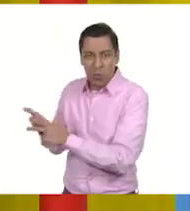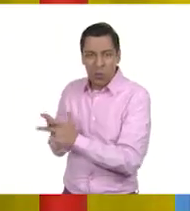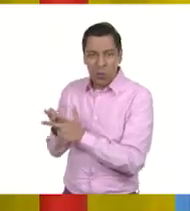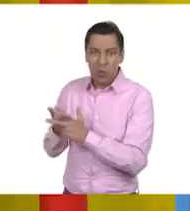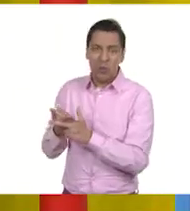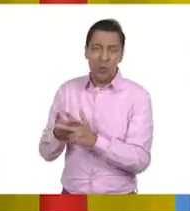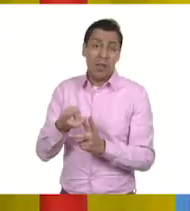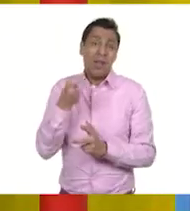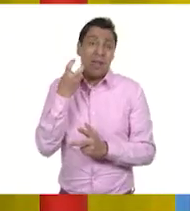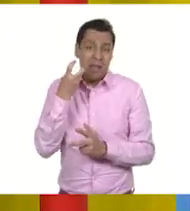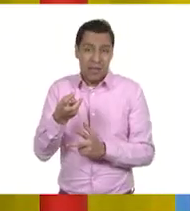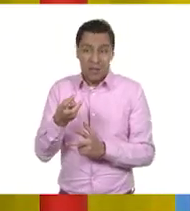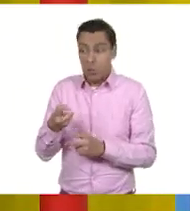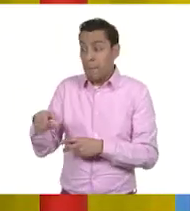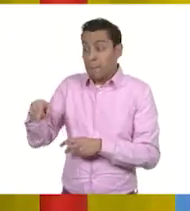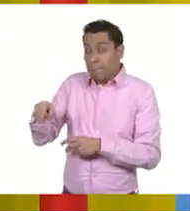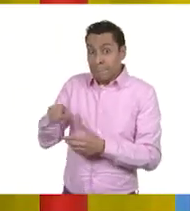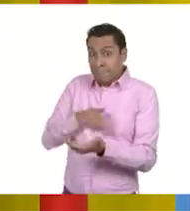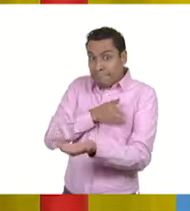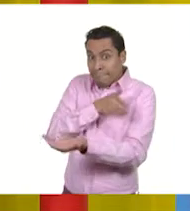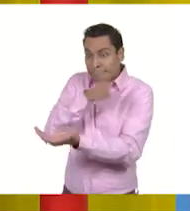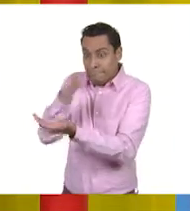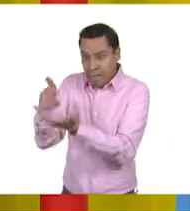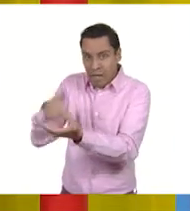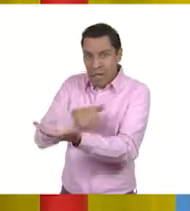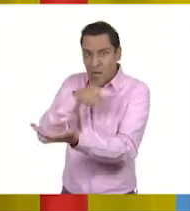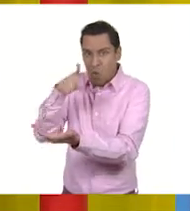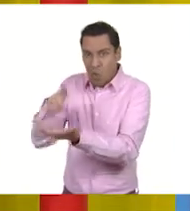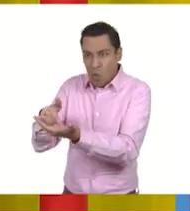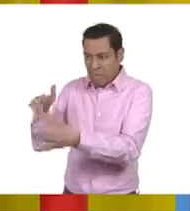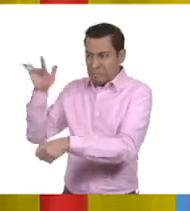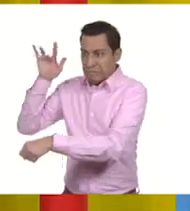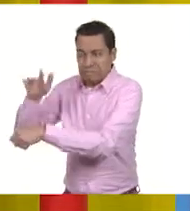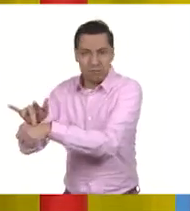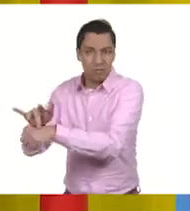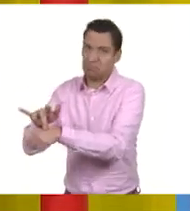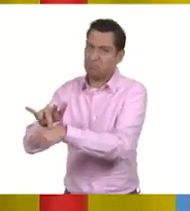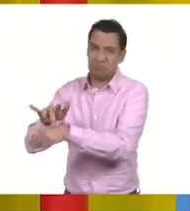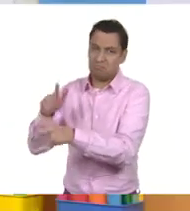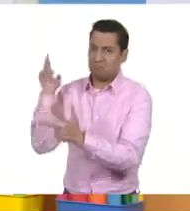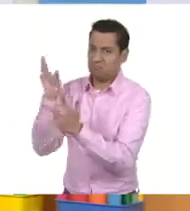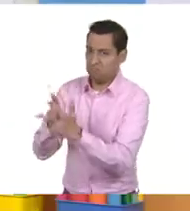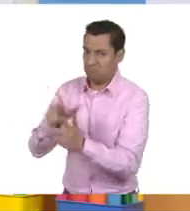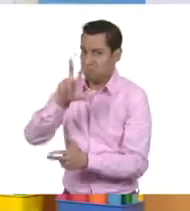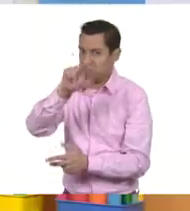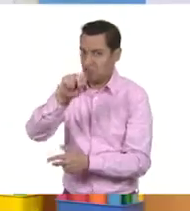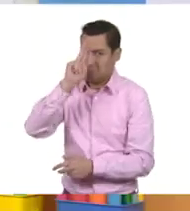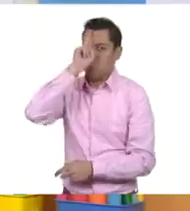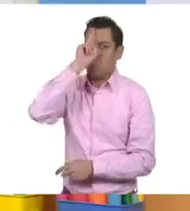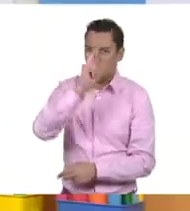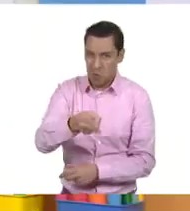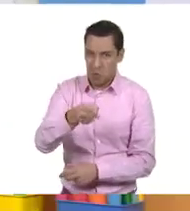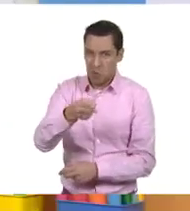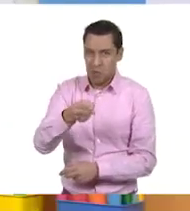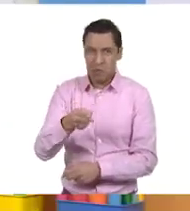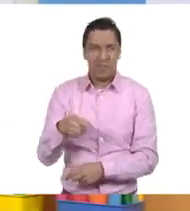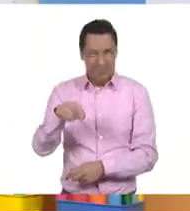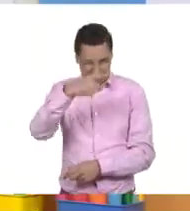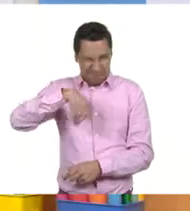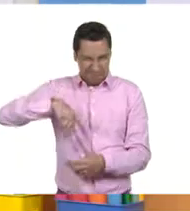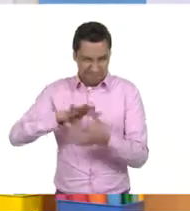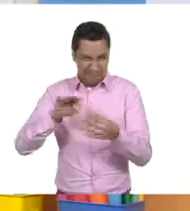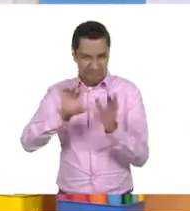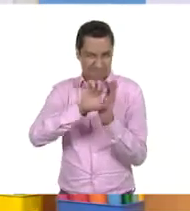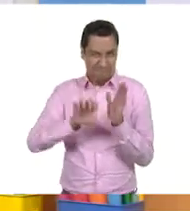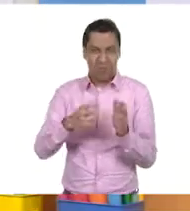ciertos recursos de ese lugar. Sí. ¡Oh! Pasaría lo mismo entonces con los pescadores que si tenemos 100 pescados y cada